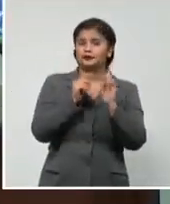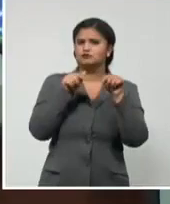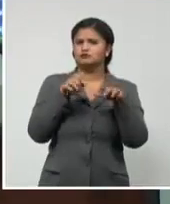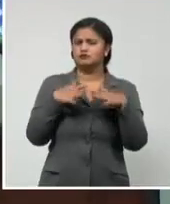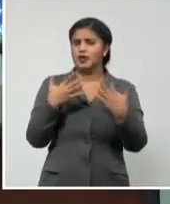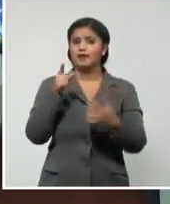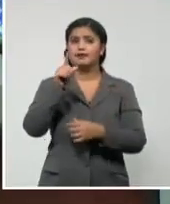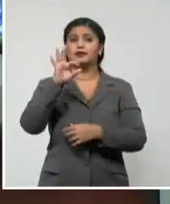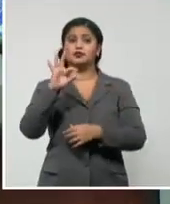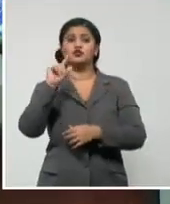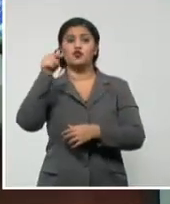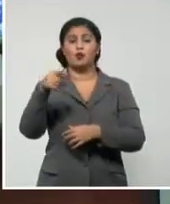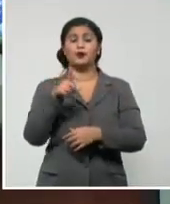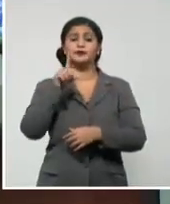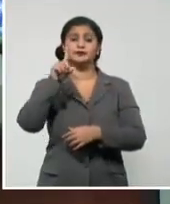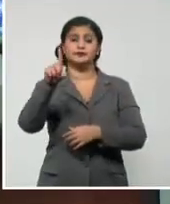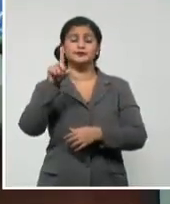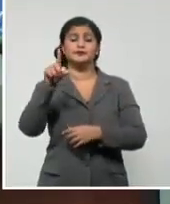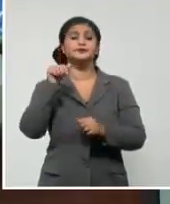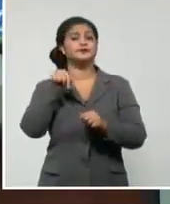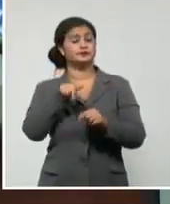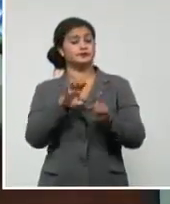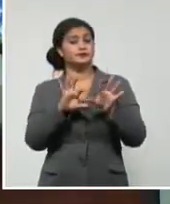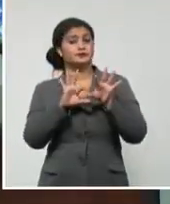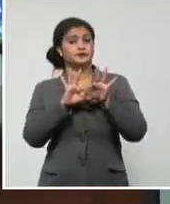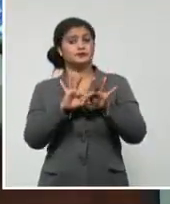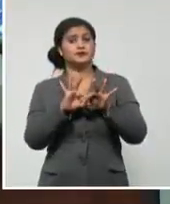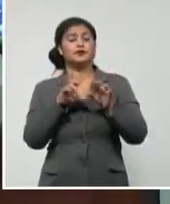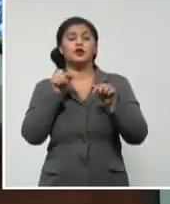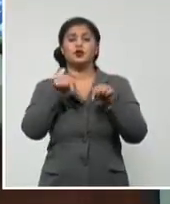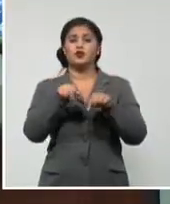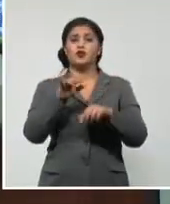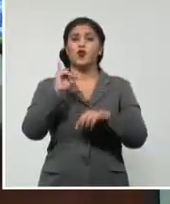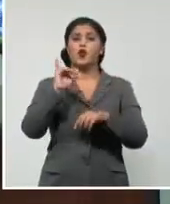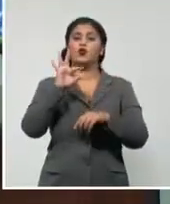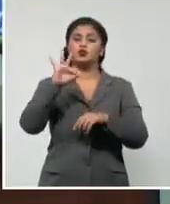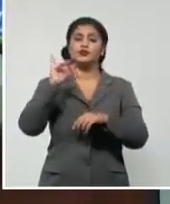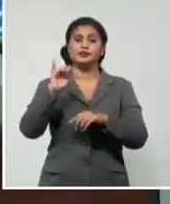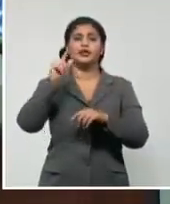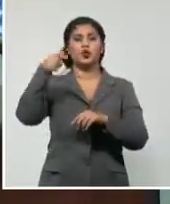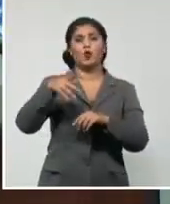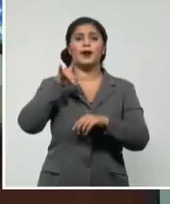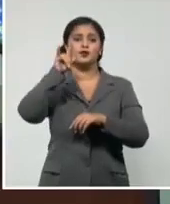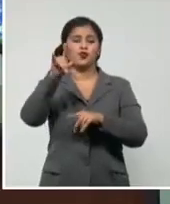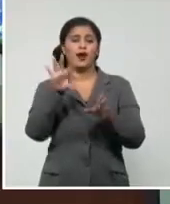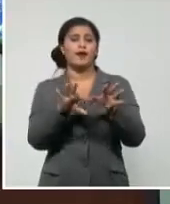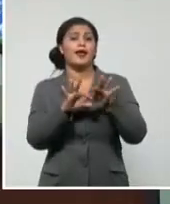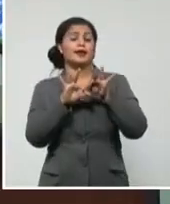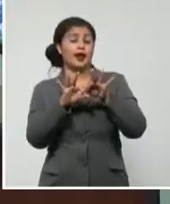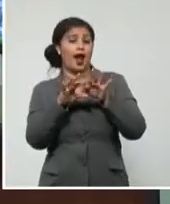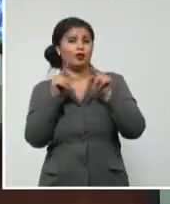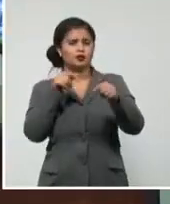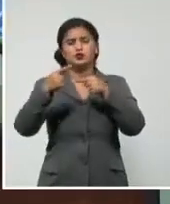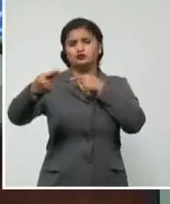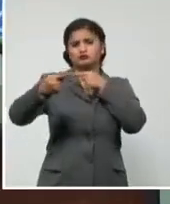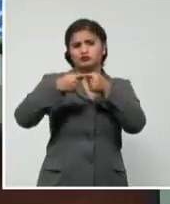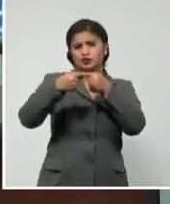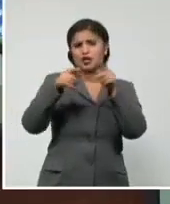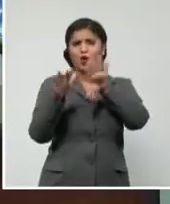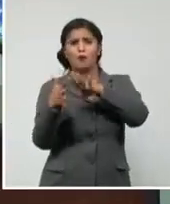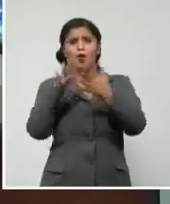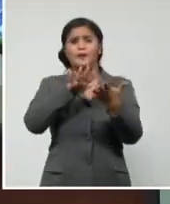18,1 grado de latitud norte y los 86,9 grado de longitud oeste, posición esta que lo sitúa a unos